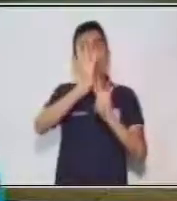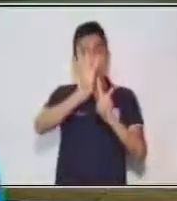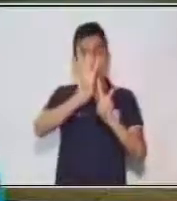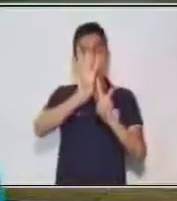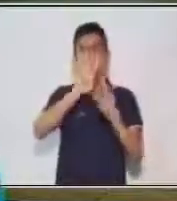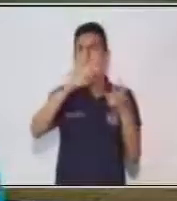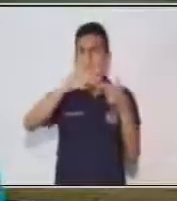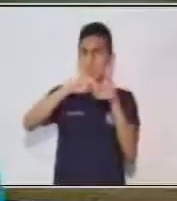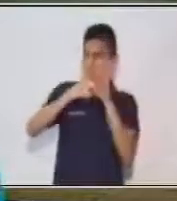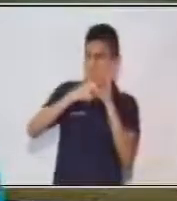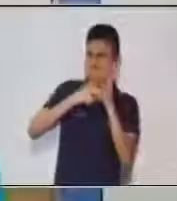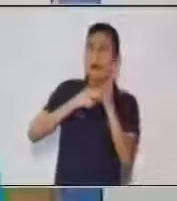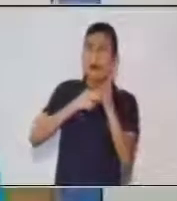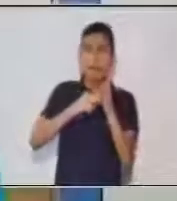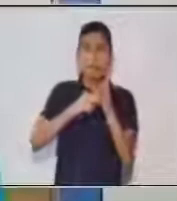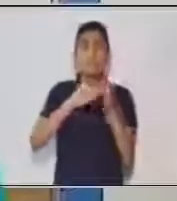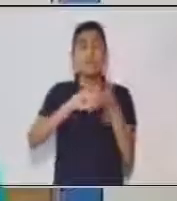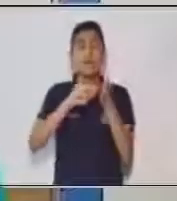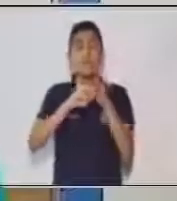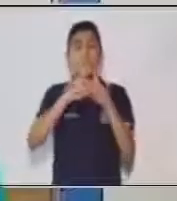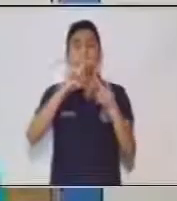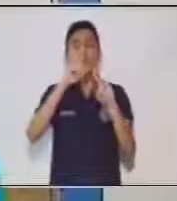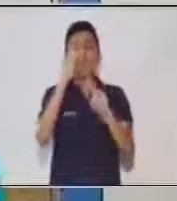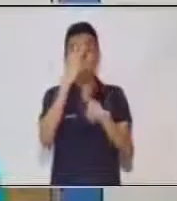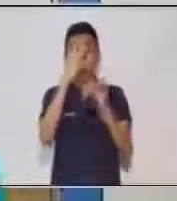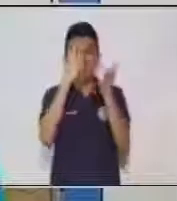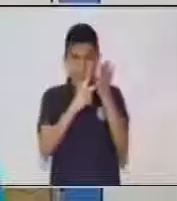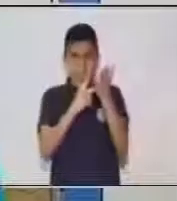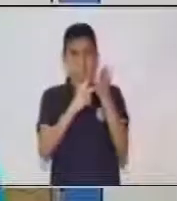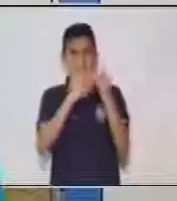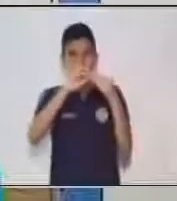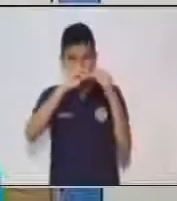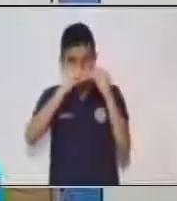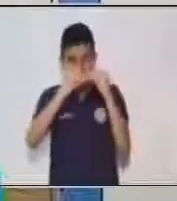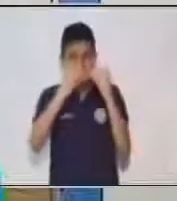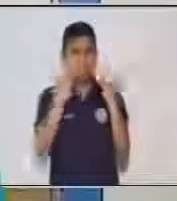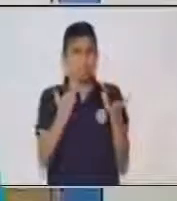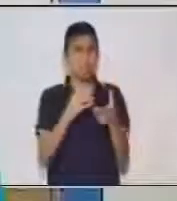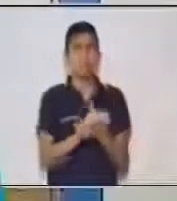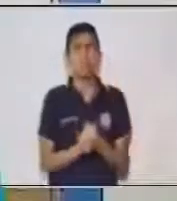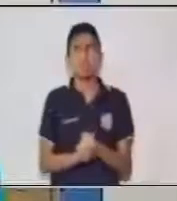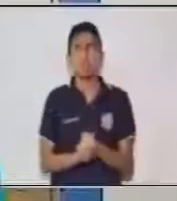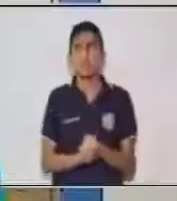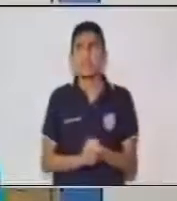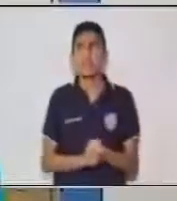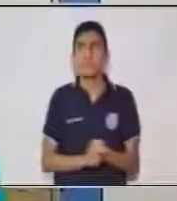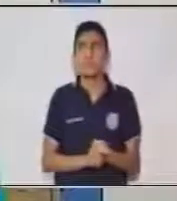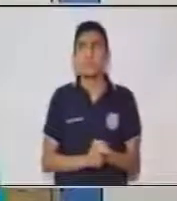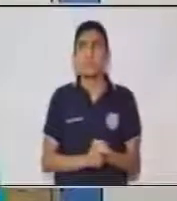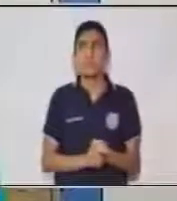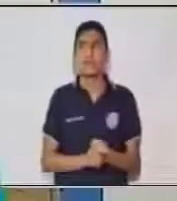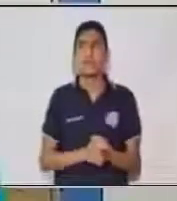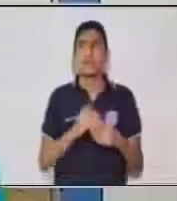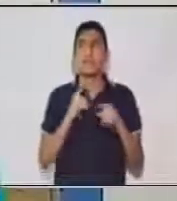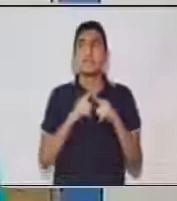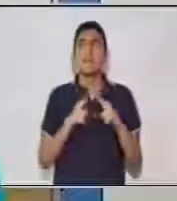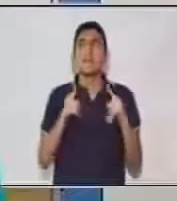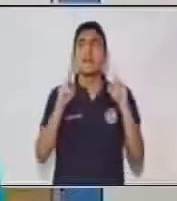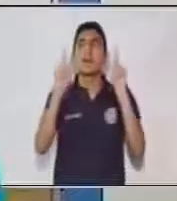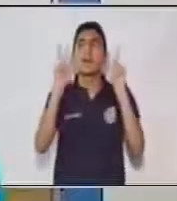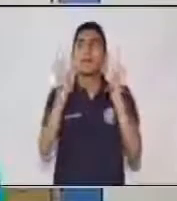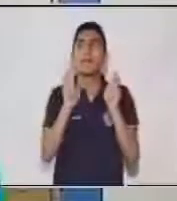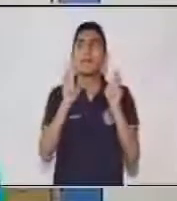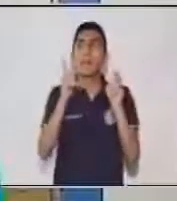multiplicar tres veces el mismo número. Esto es en el lado de cubos. Pero en el lado